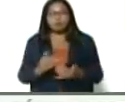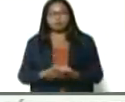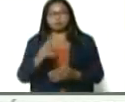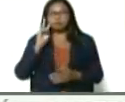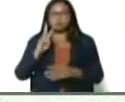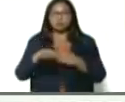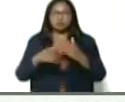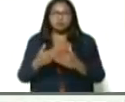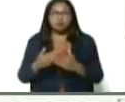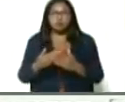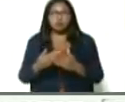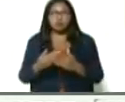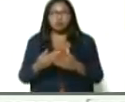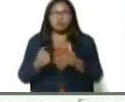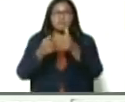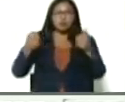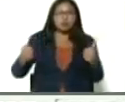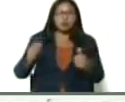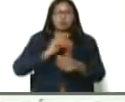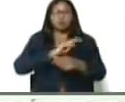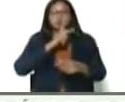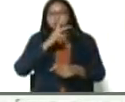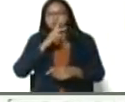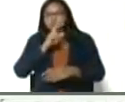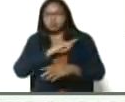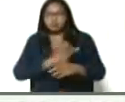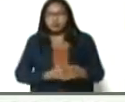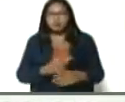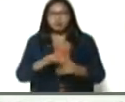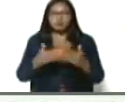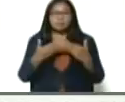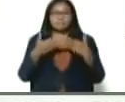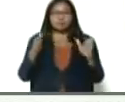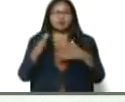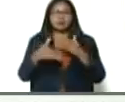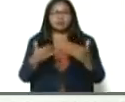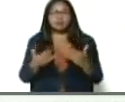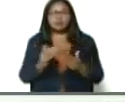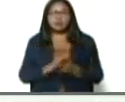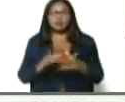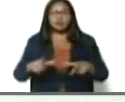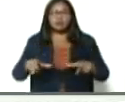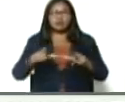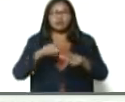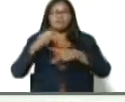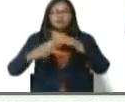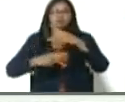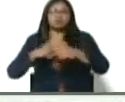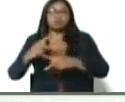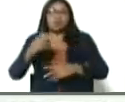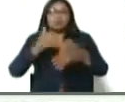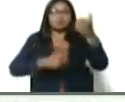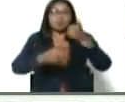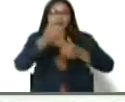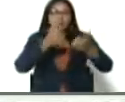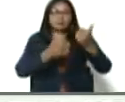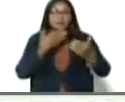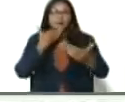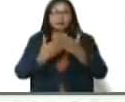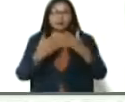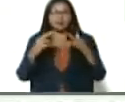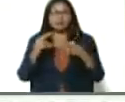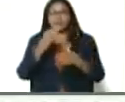encima, al bloqueo, con fuerza, con potencia, como la inauguración, de esta planta, procesadora de leche. Gracias,